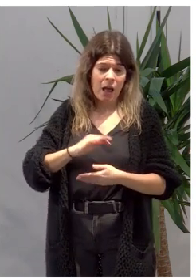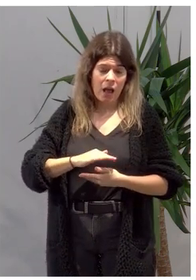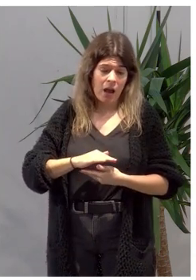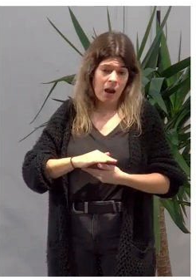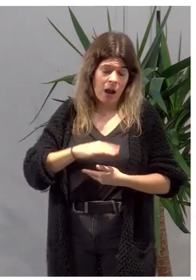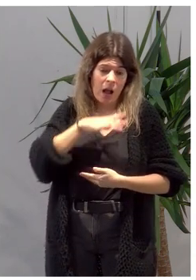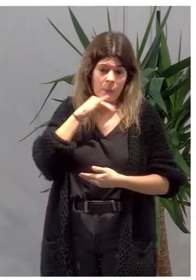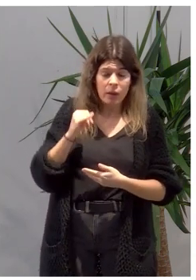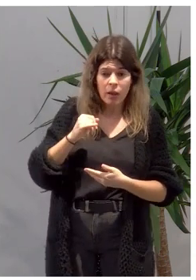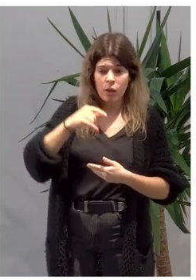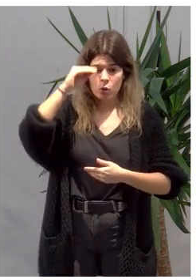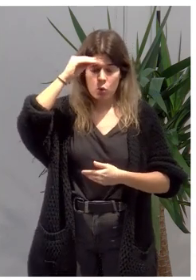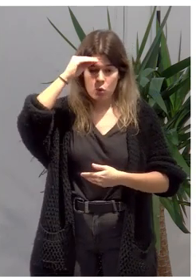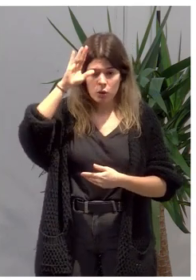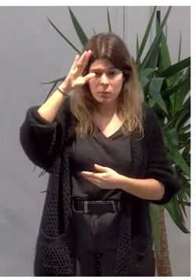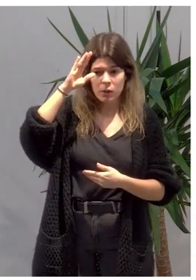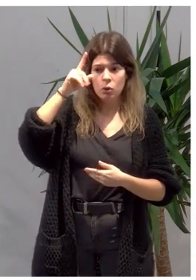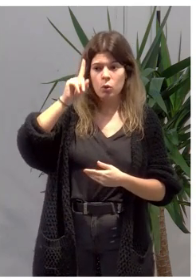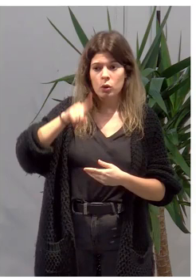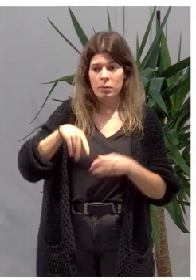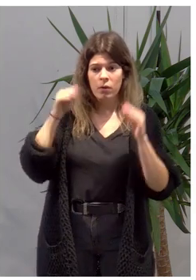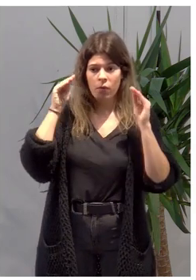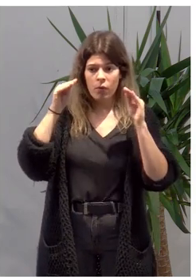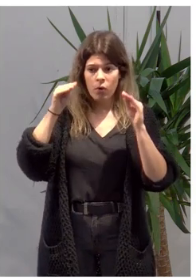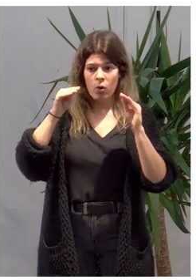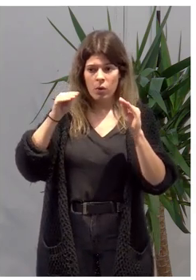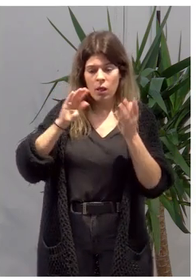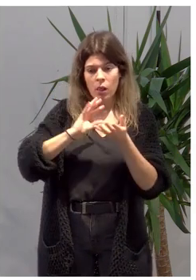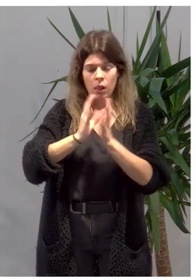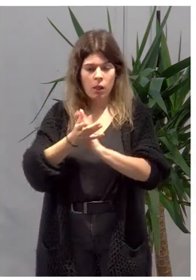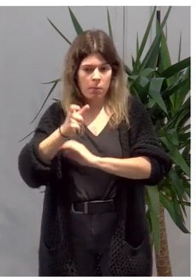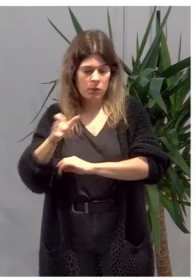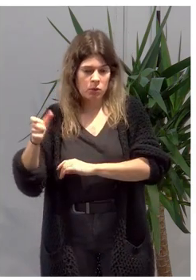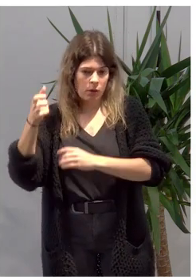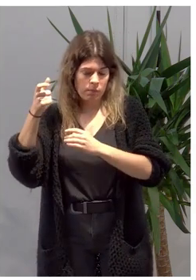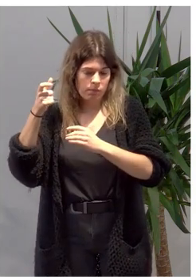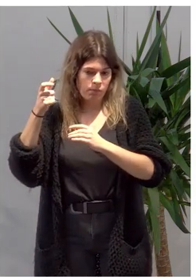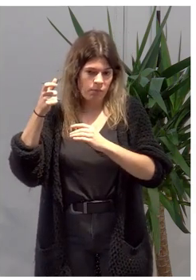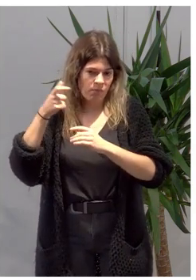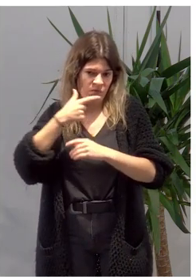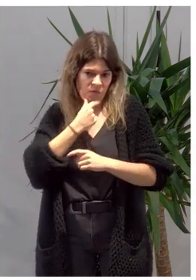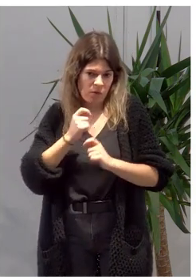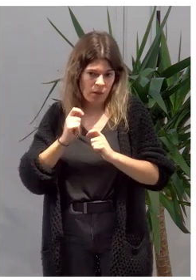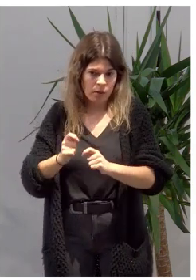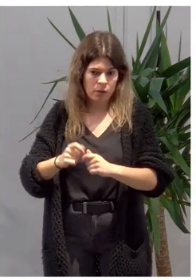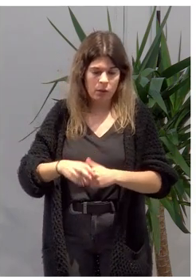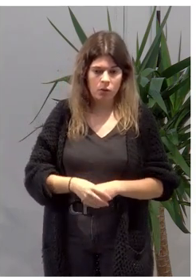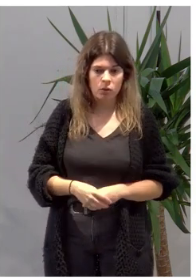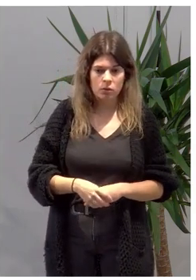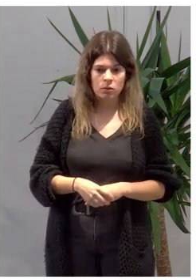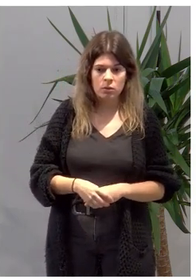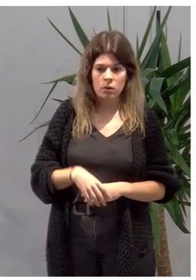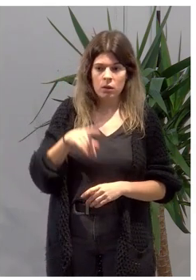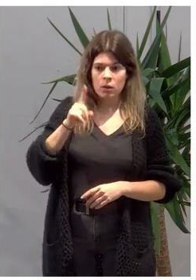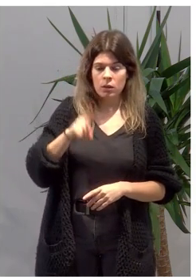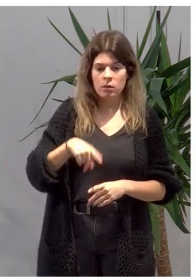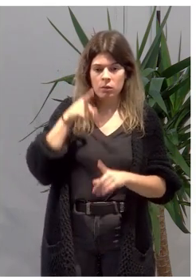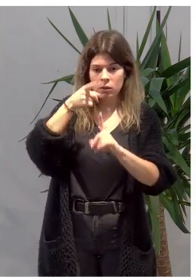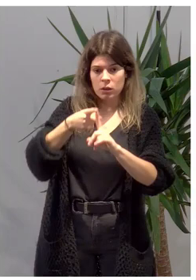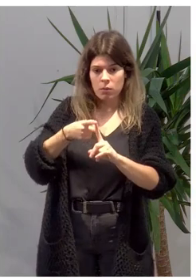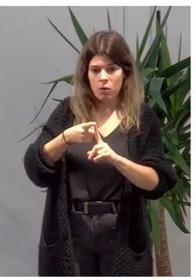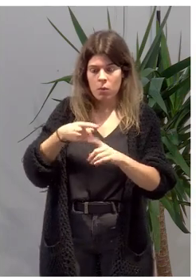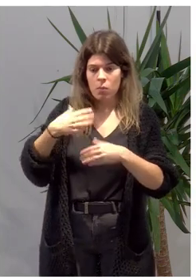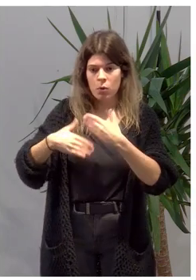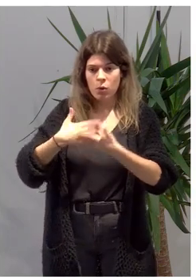conocimiento y la compresión de la formación de nuevos facilitadores y facilitadoras. También para comprender los procesos